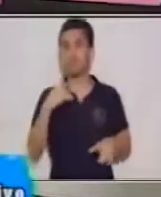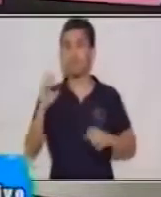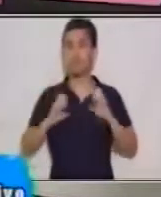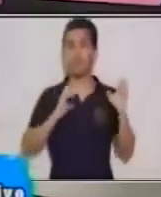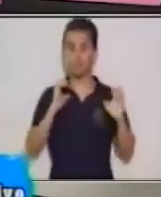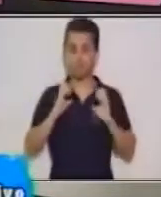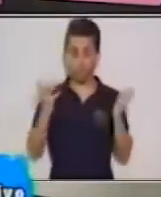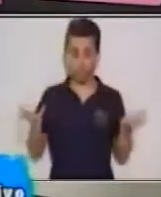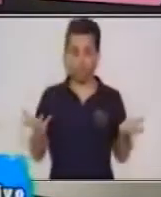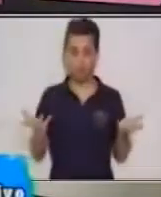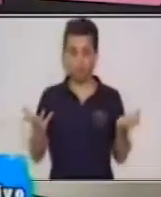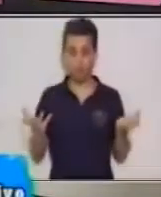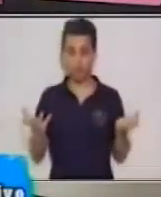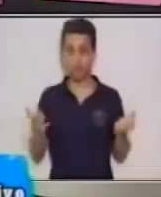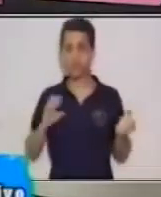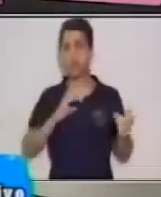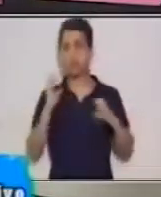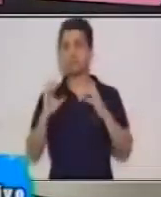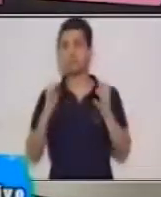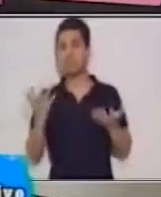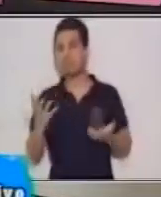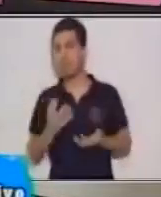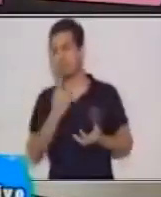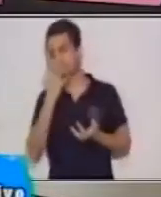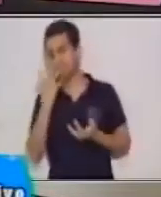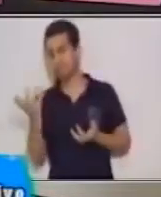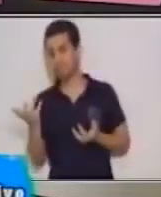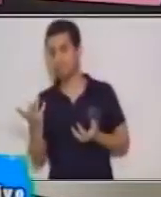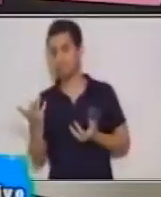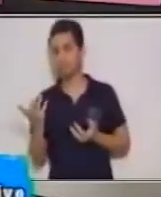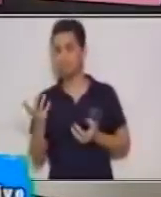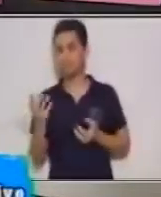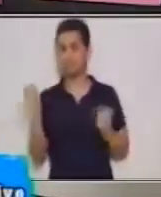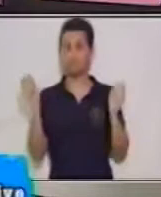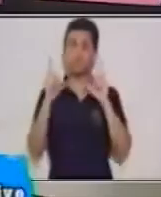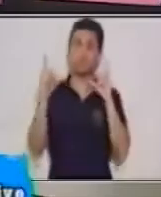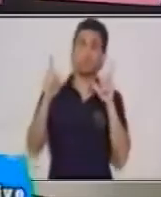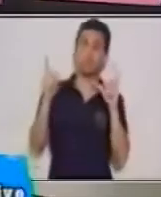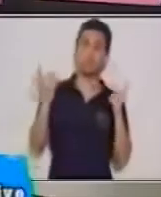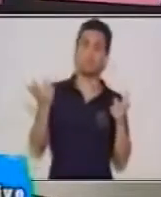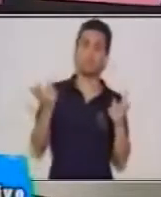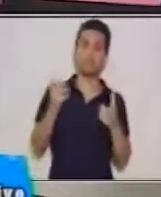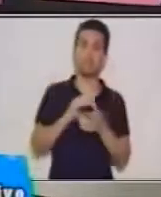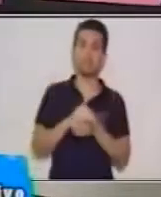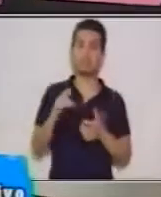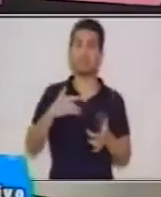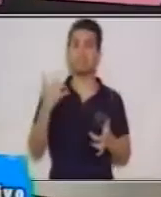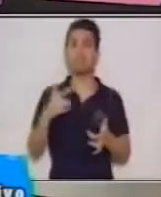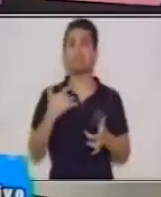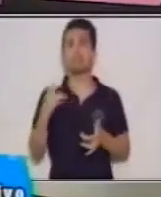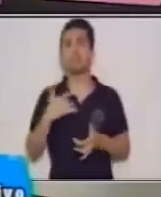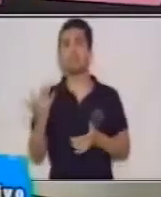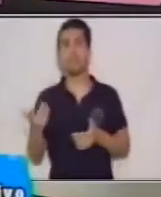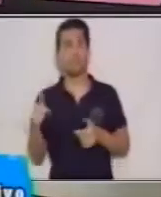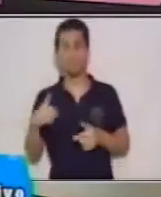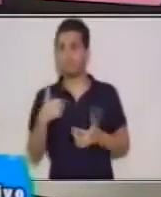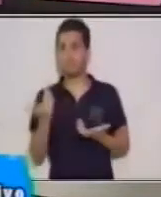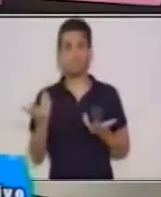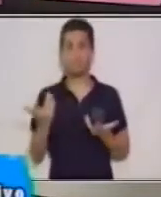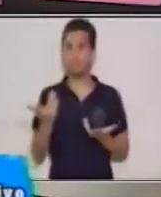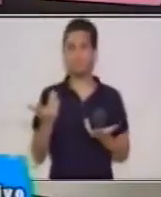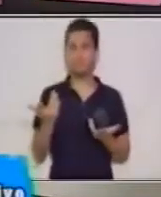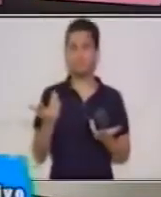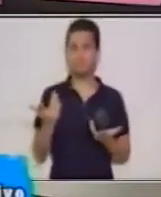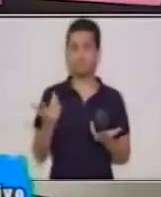que fue un enojo, pudo ser una sorpresa al sentir esto que no esperaba